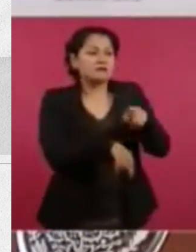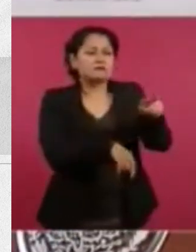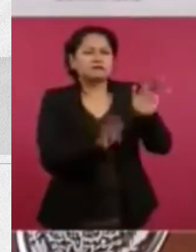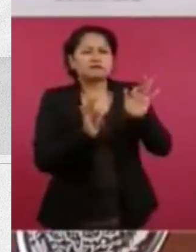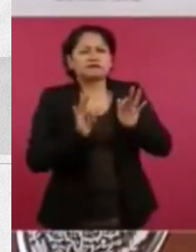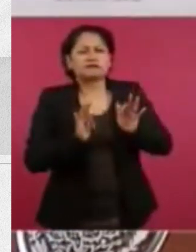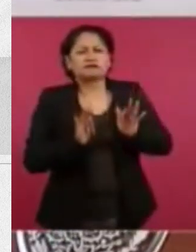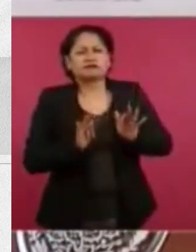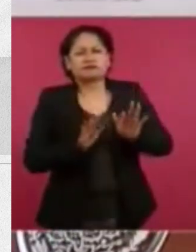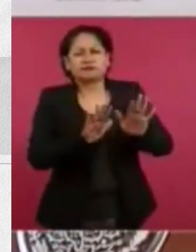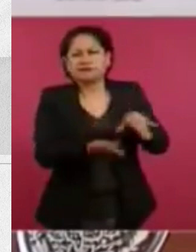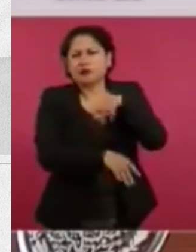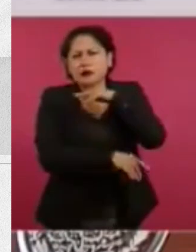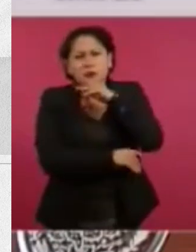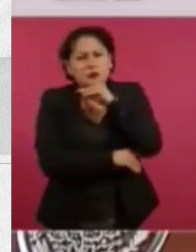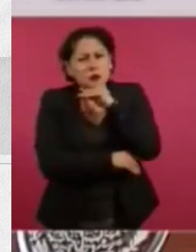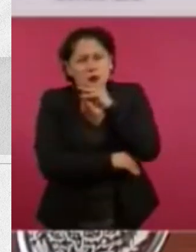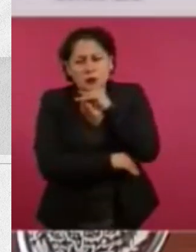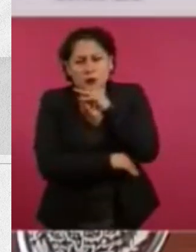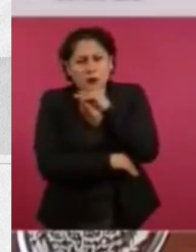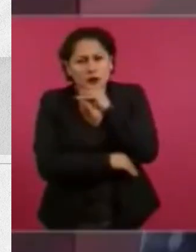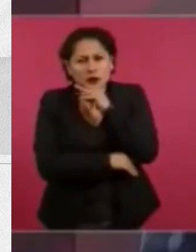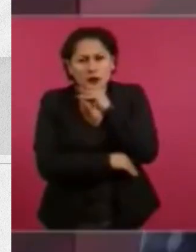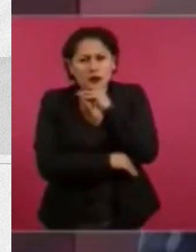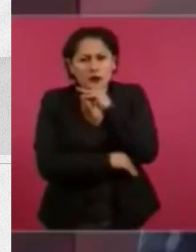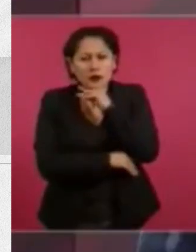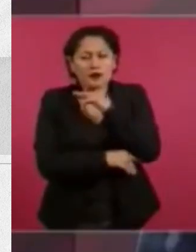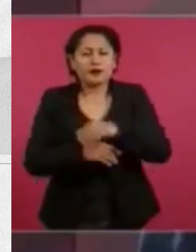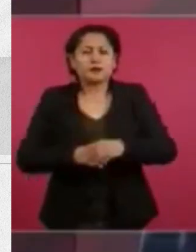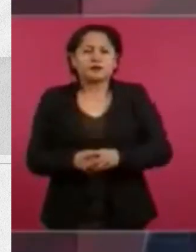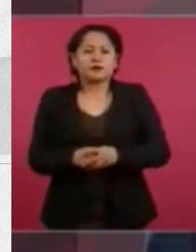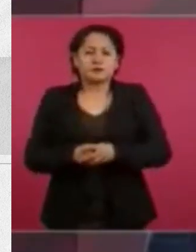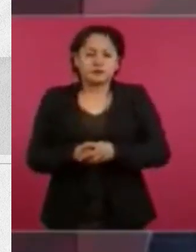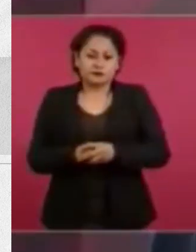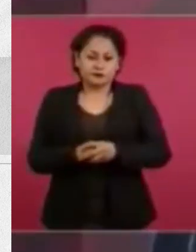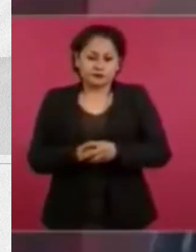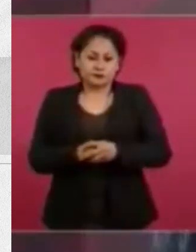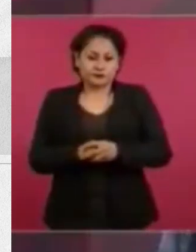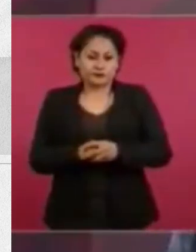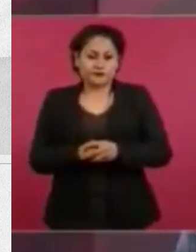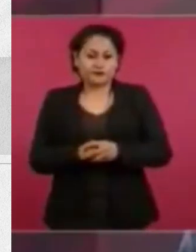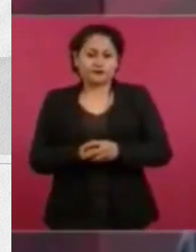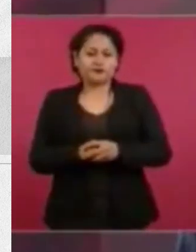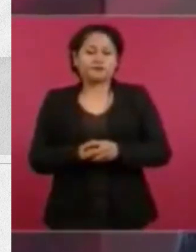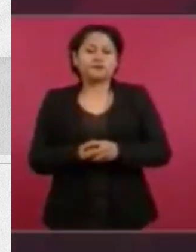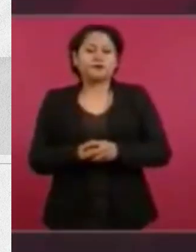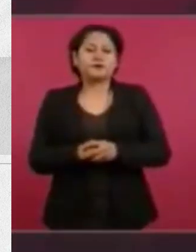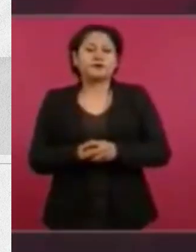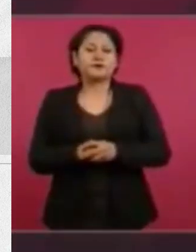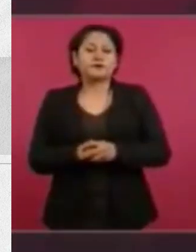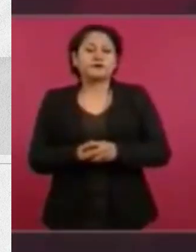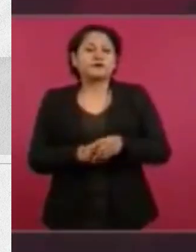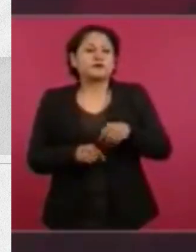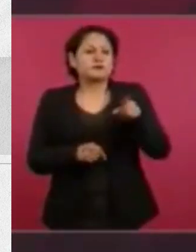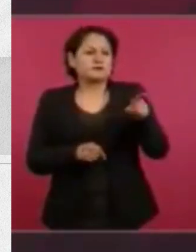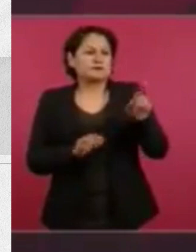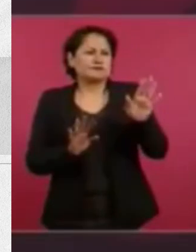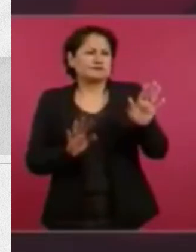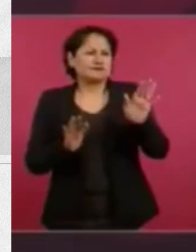le van a aplaudir